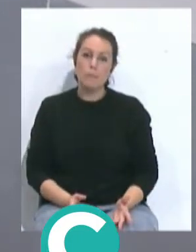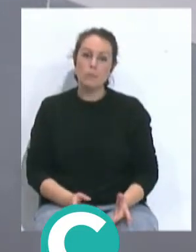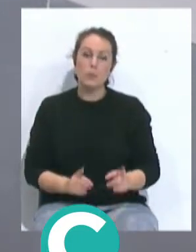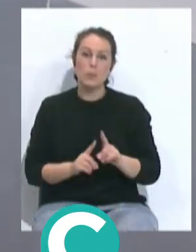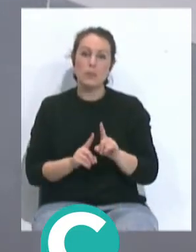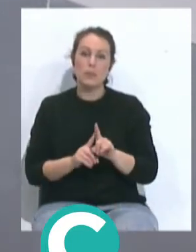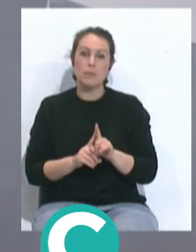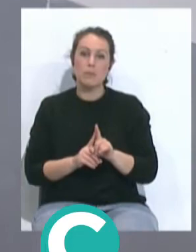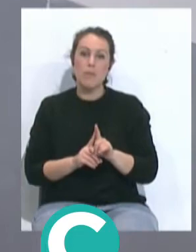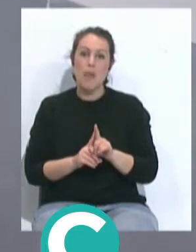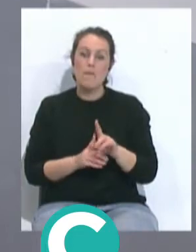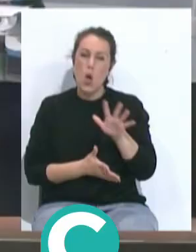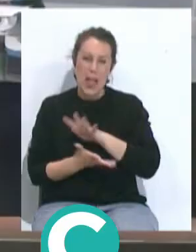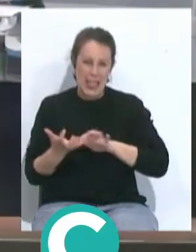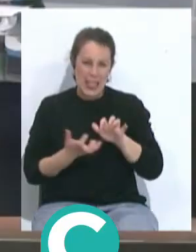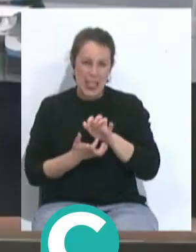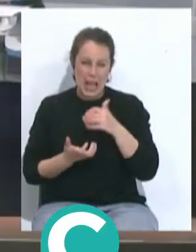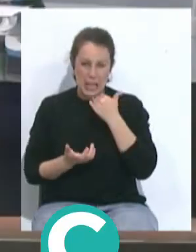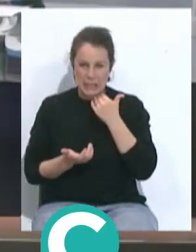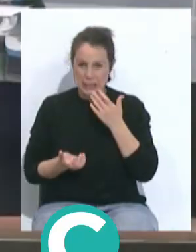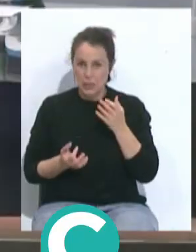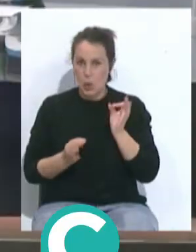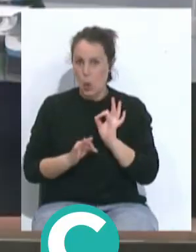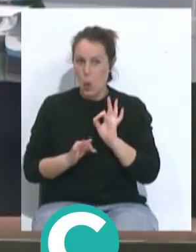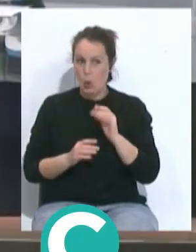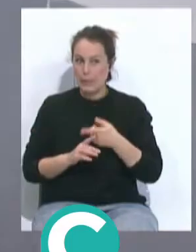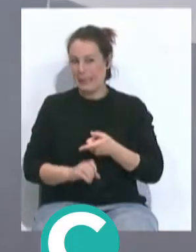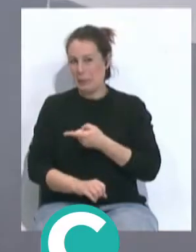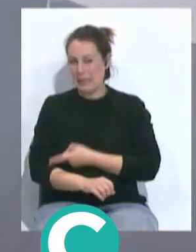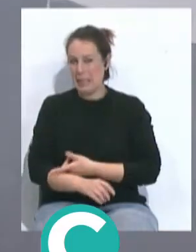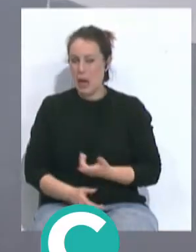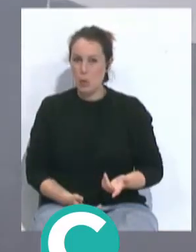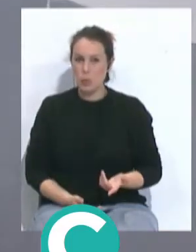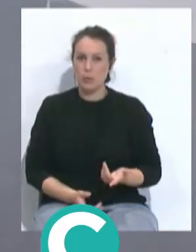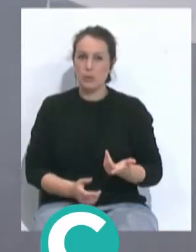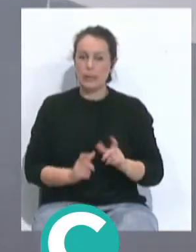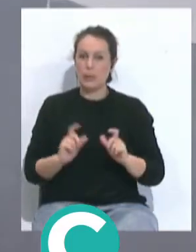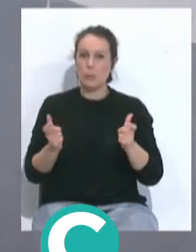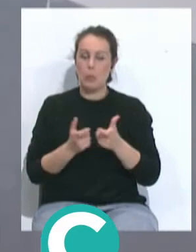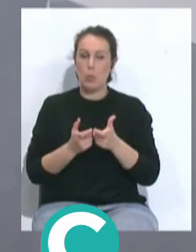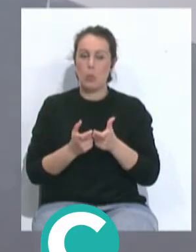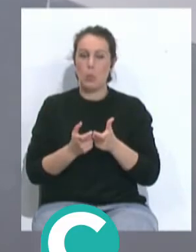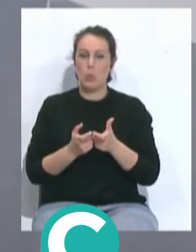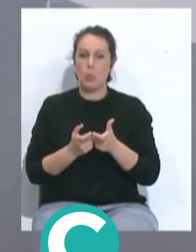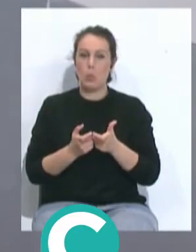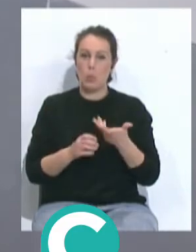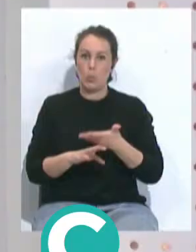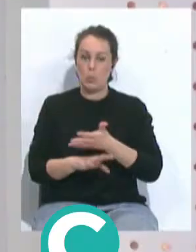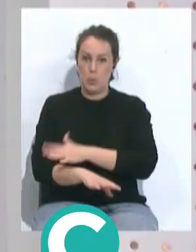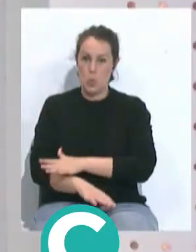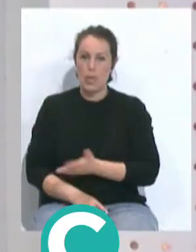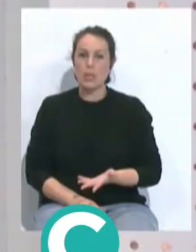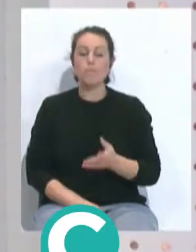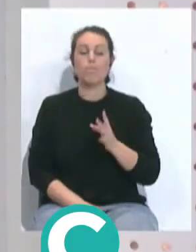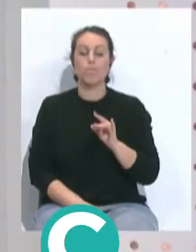rayando la violencia o incluso se está excediendo el equipo de García Plaza?